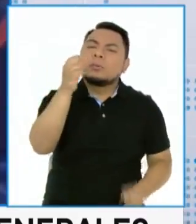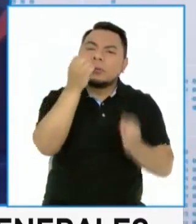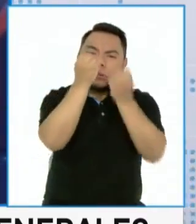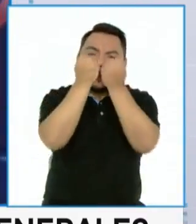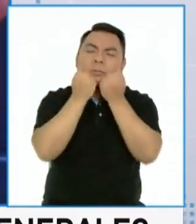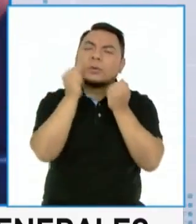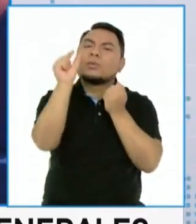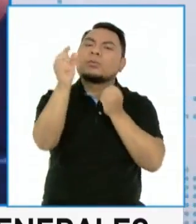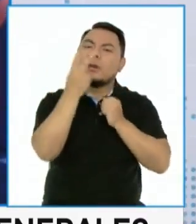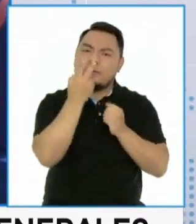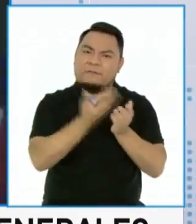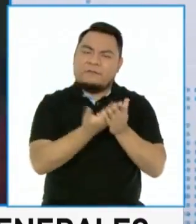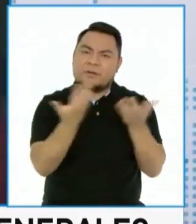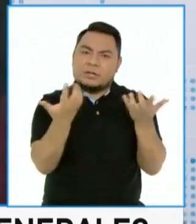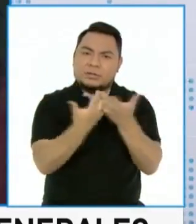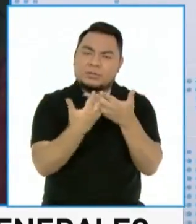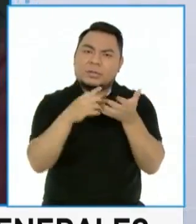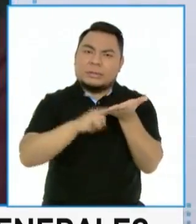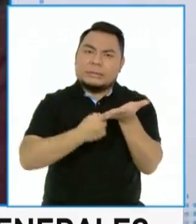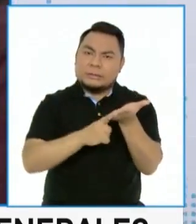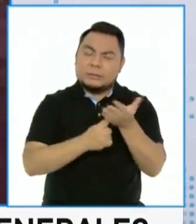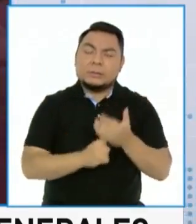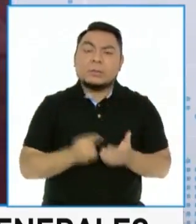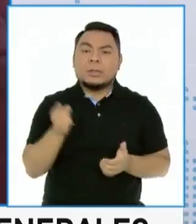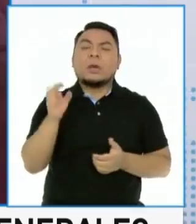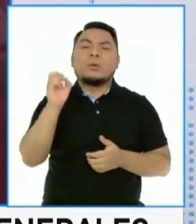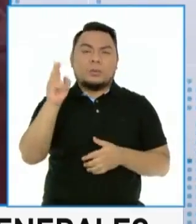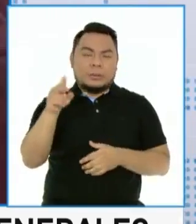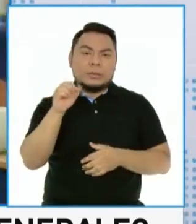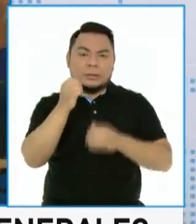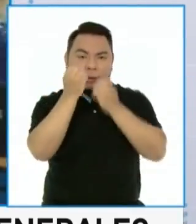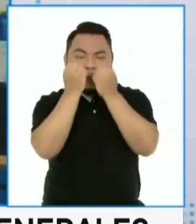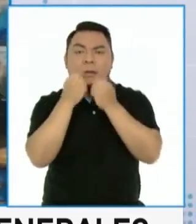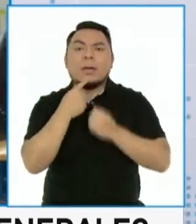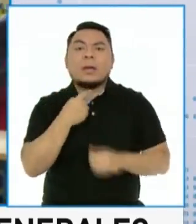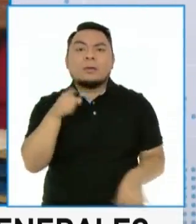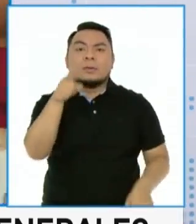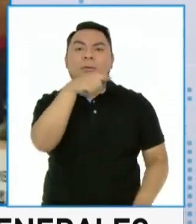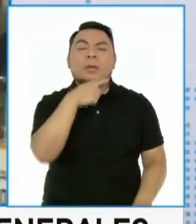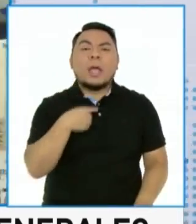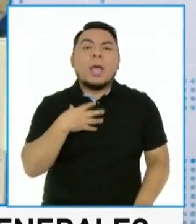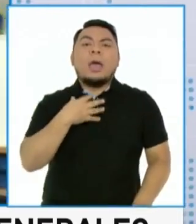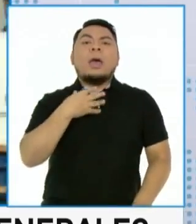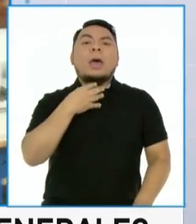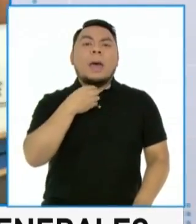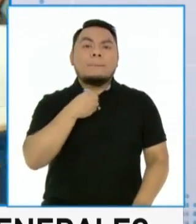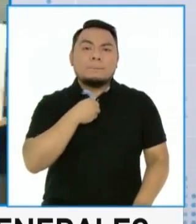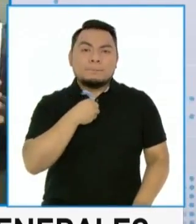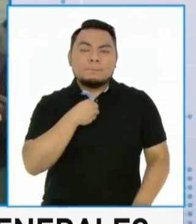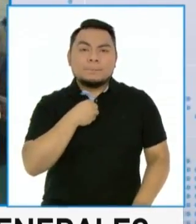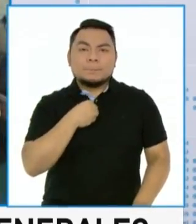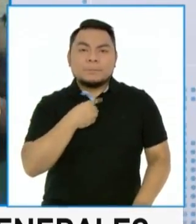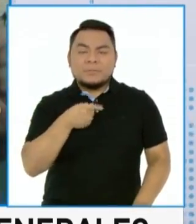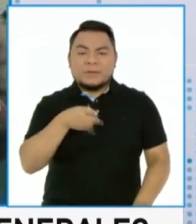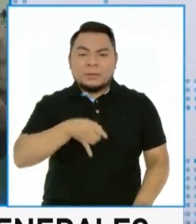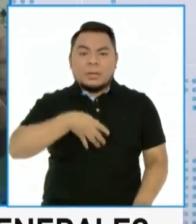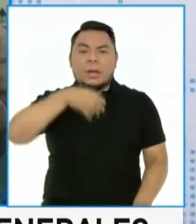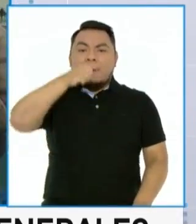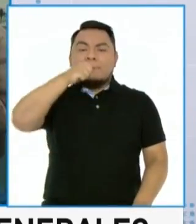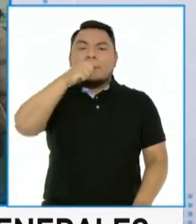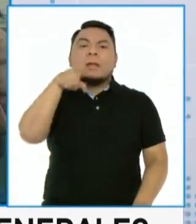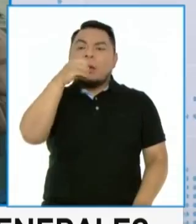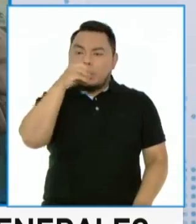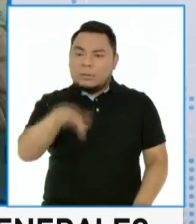mascarilla, ¿no? Y siempre dentro de nuestros protocolos se establece que se retenga la respiración para no